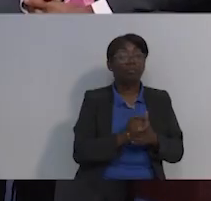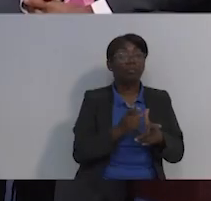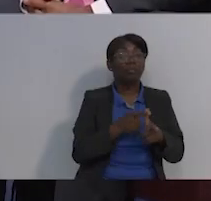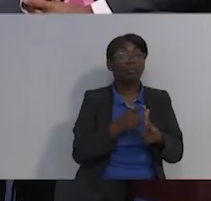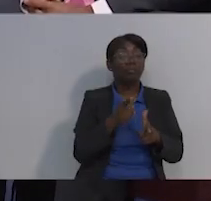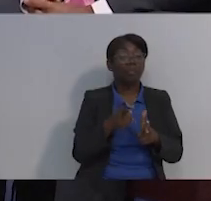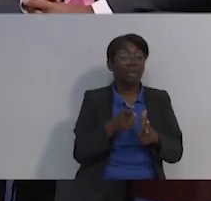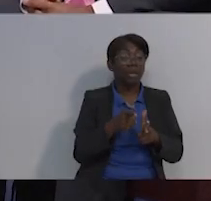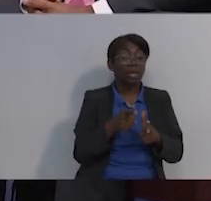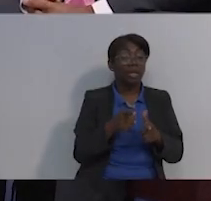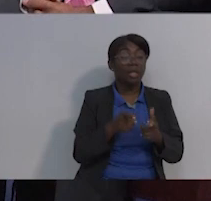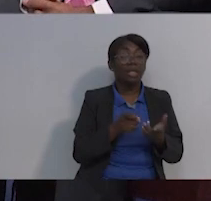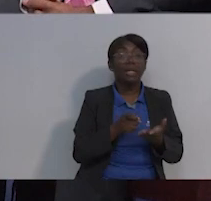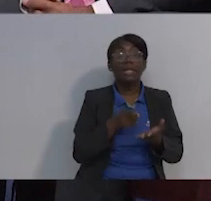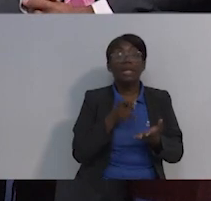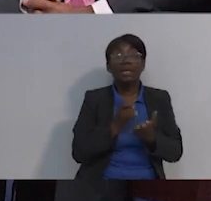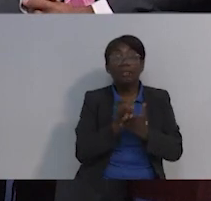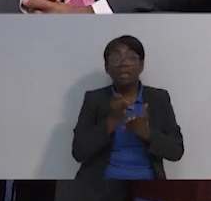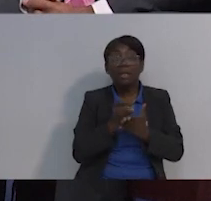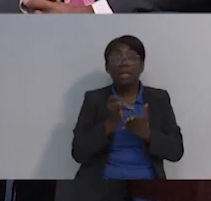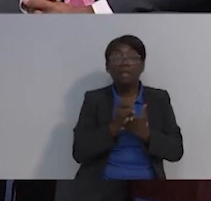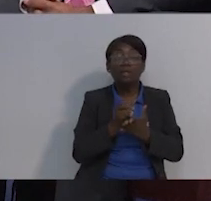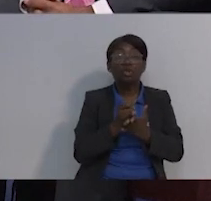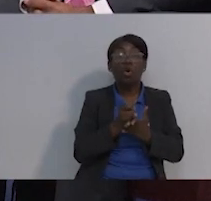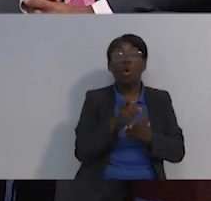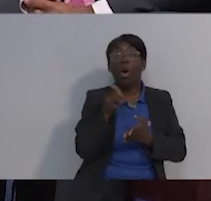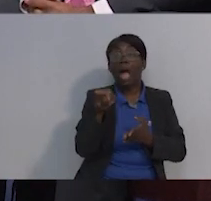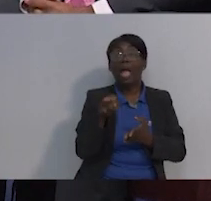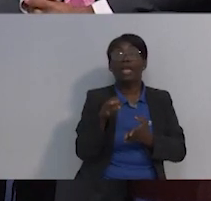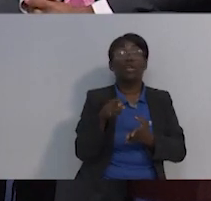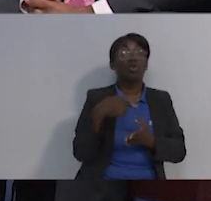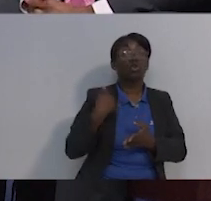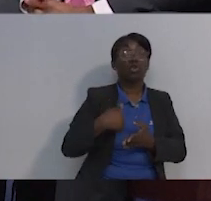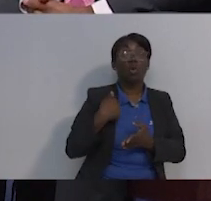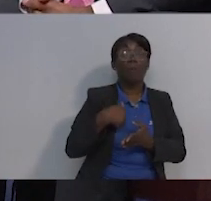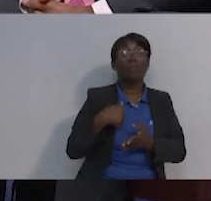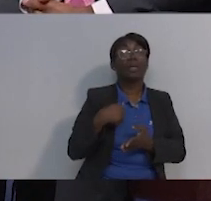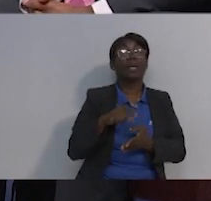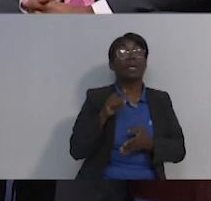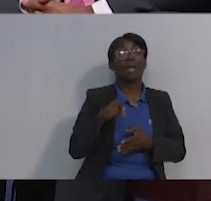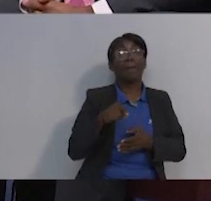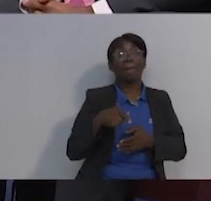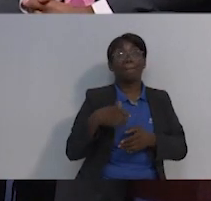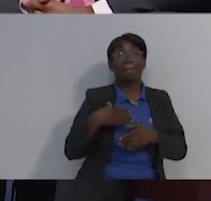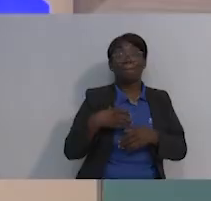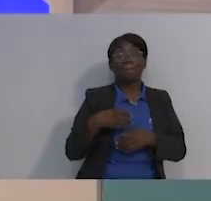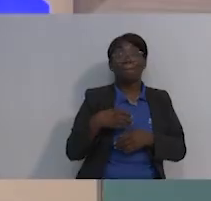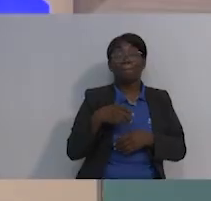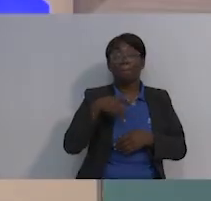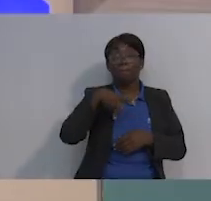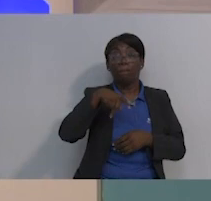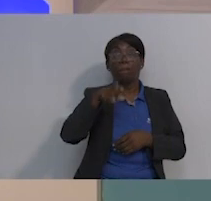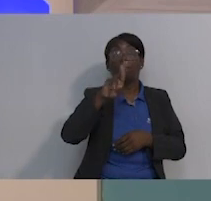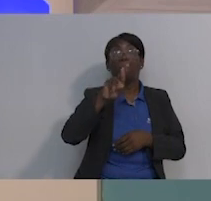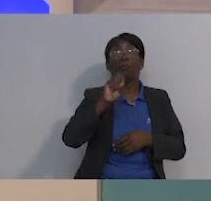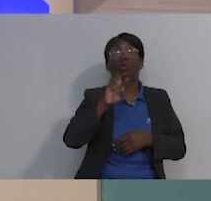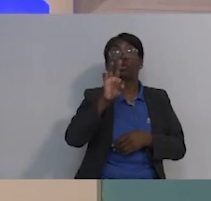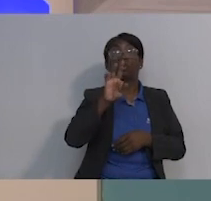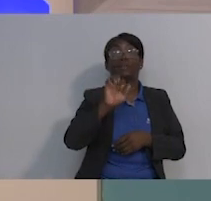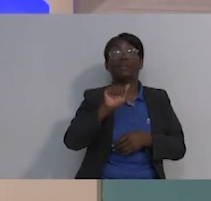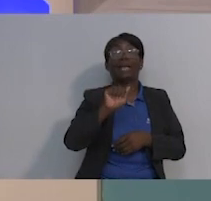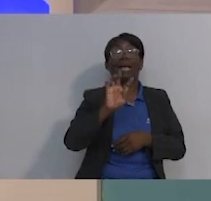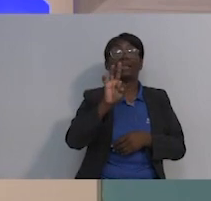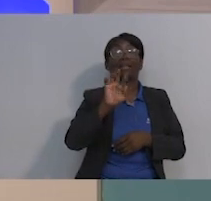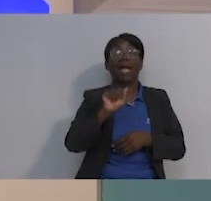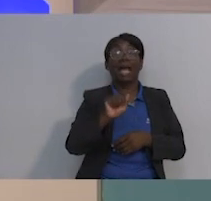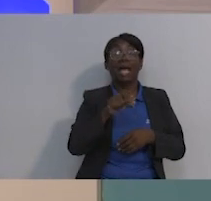cáncer de próstata, cuando ven la campaña de la cinta azul, la cinta rosada, es eso, pues llamando esa atención